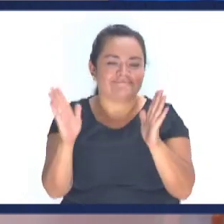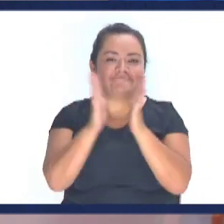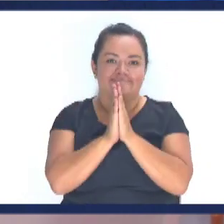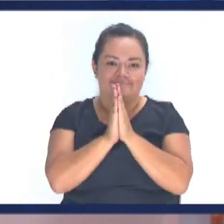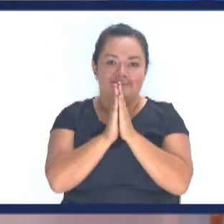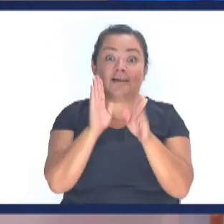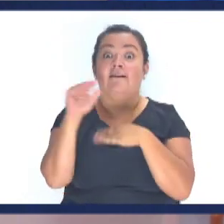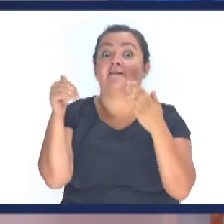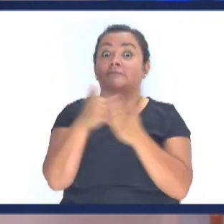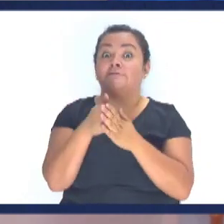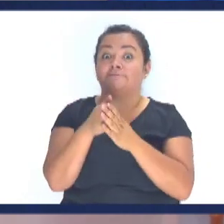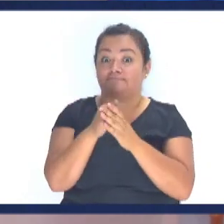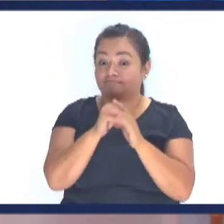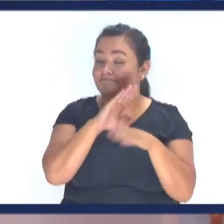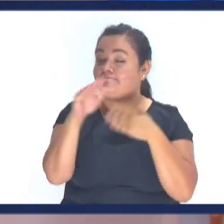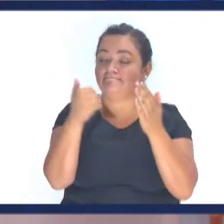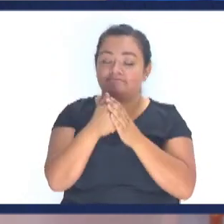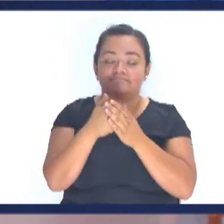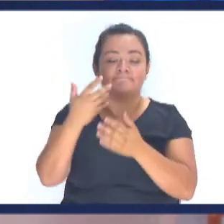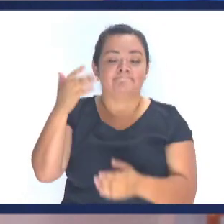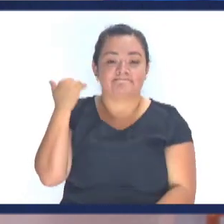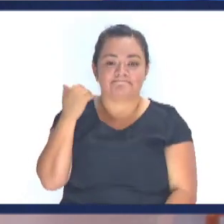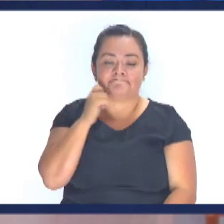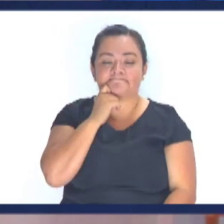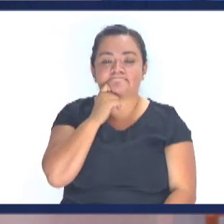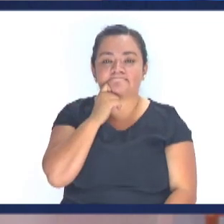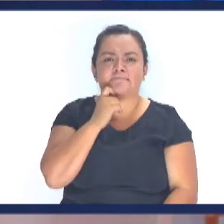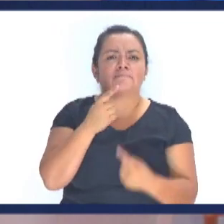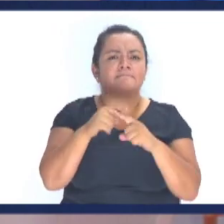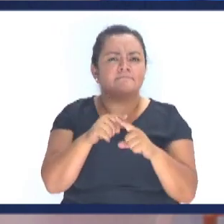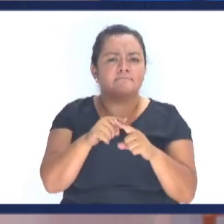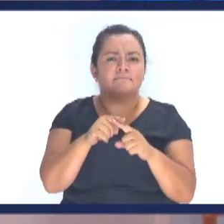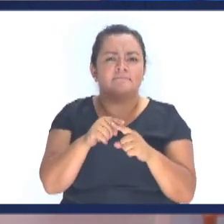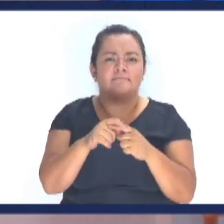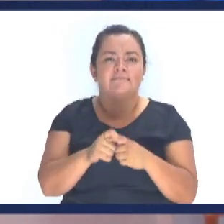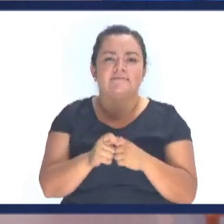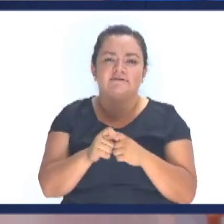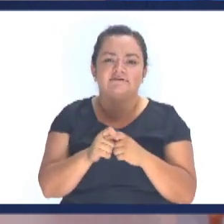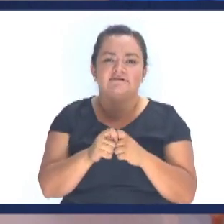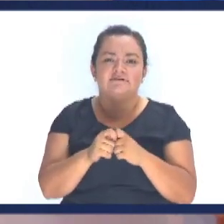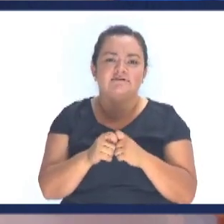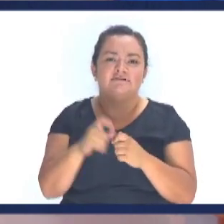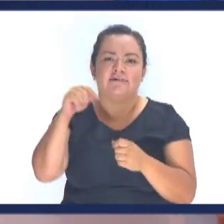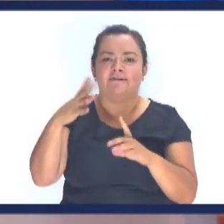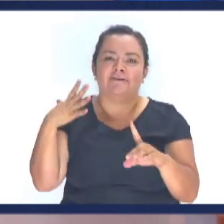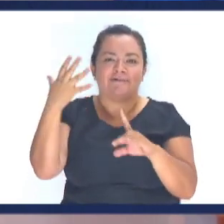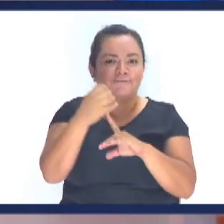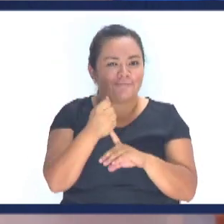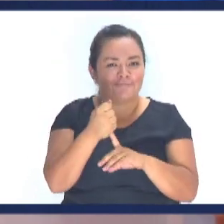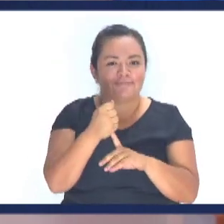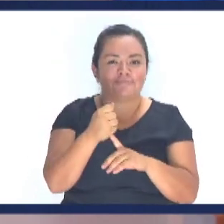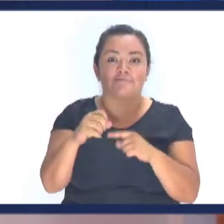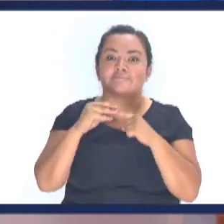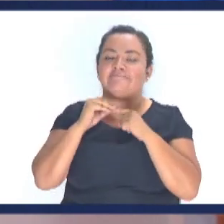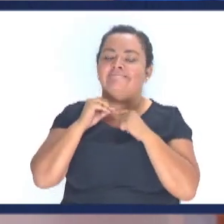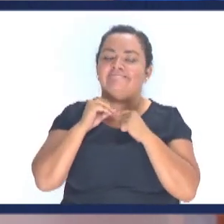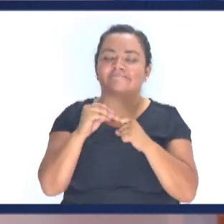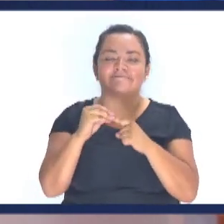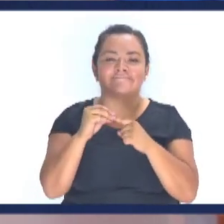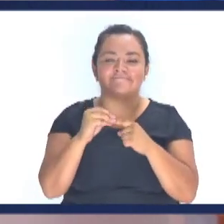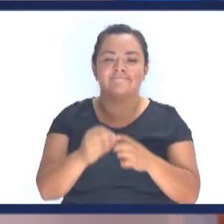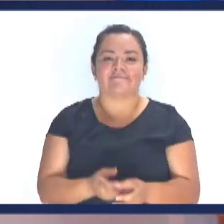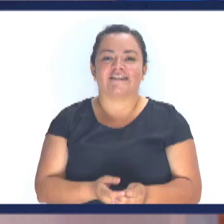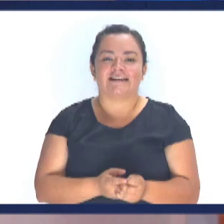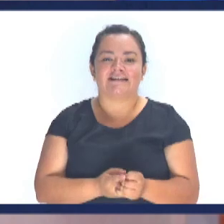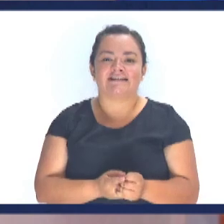Amén Gloria All of the above todas las anteriores pero there is a main purpose hay un propósito especial y